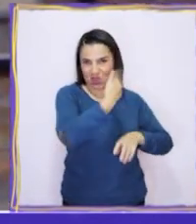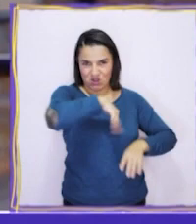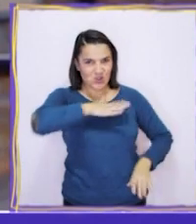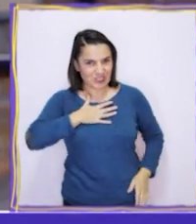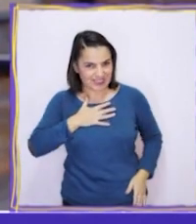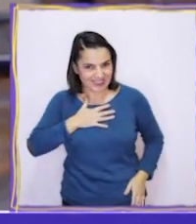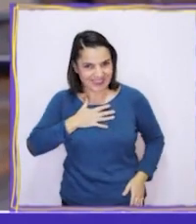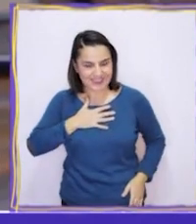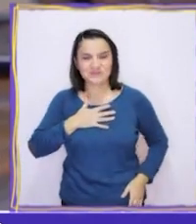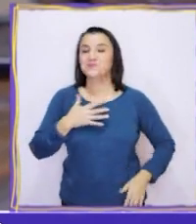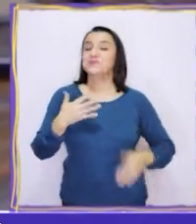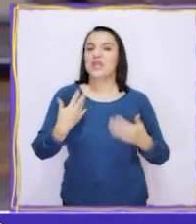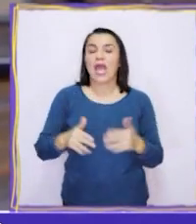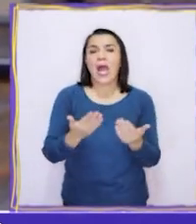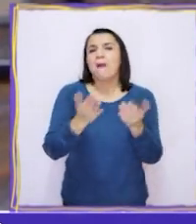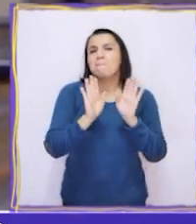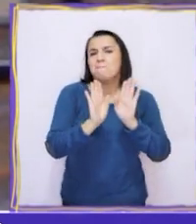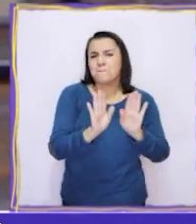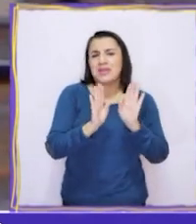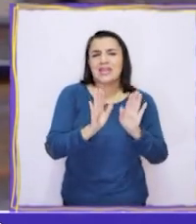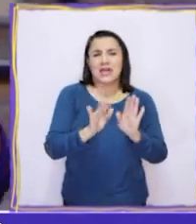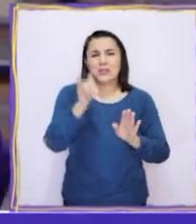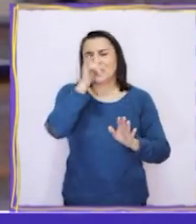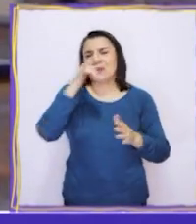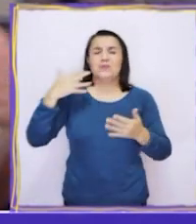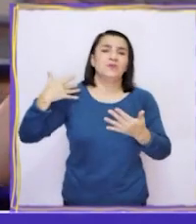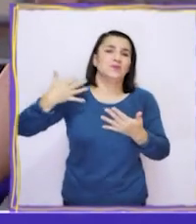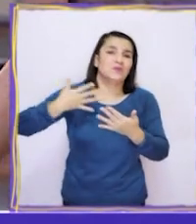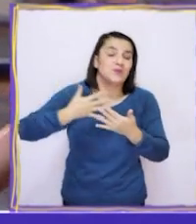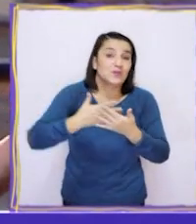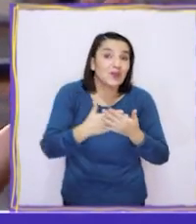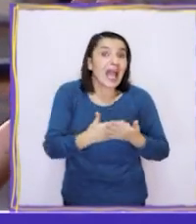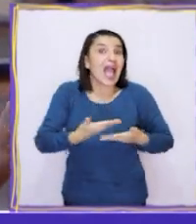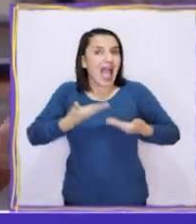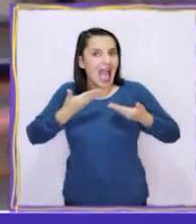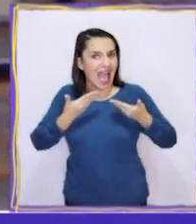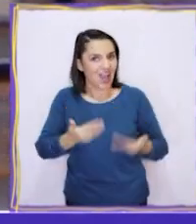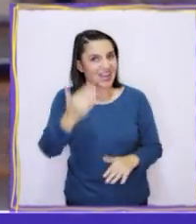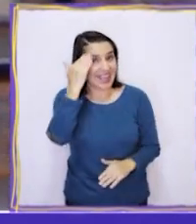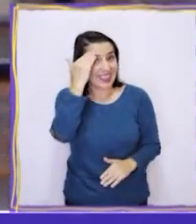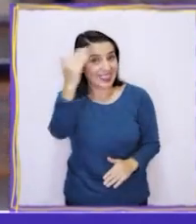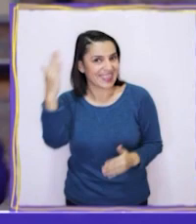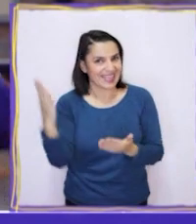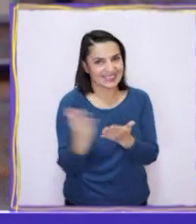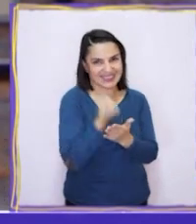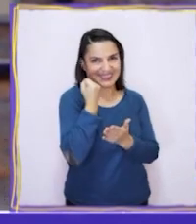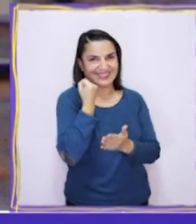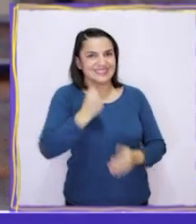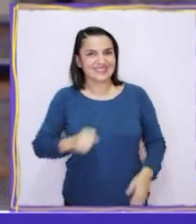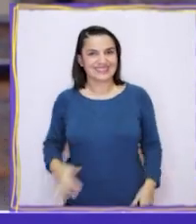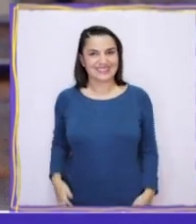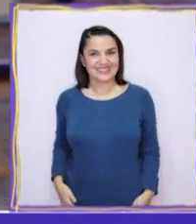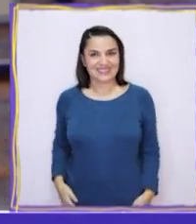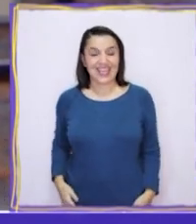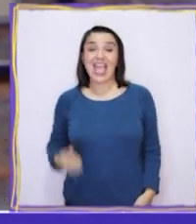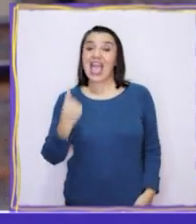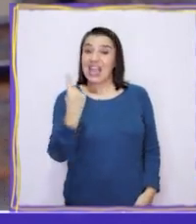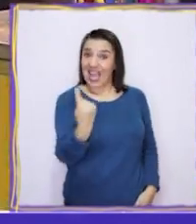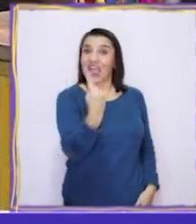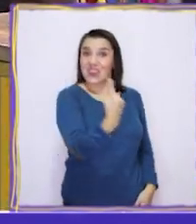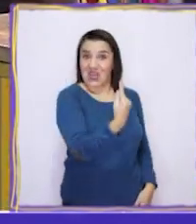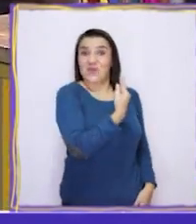propias manos. Llevamos esperando este momento mucho tiempo y por fin llegó el gran día.